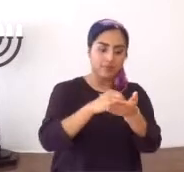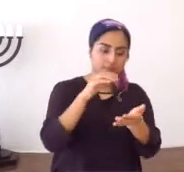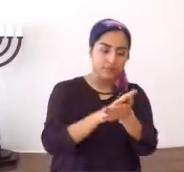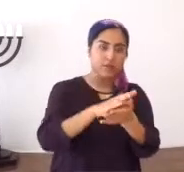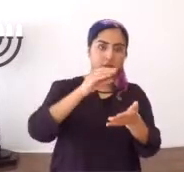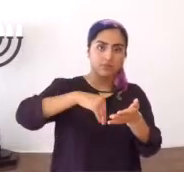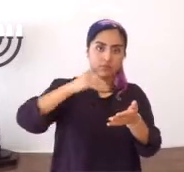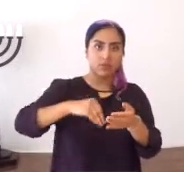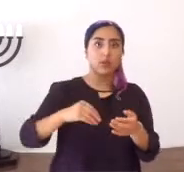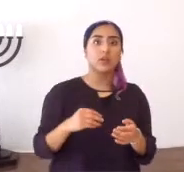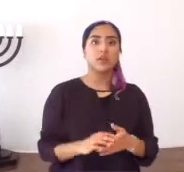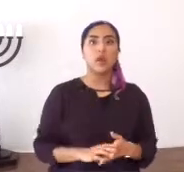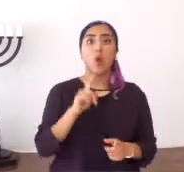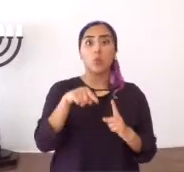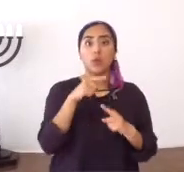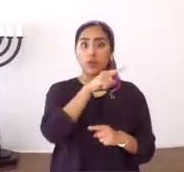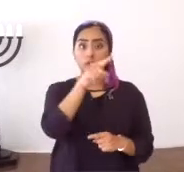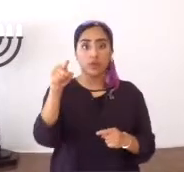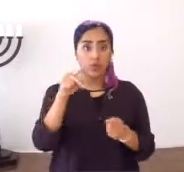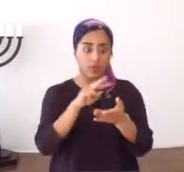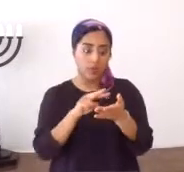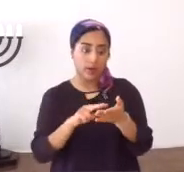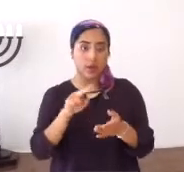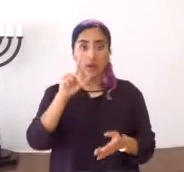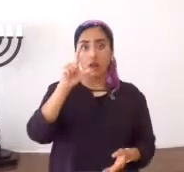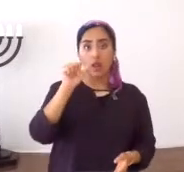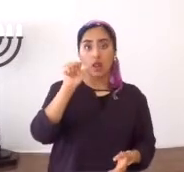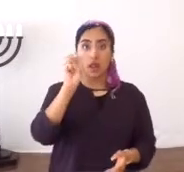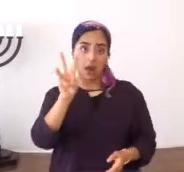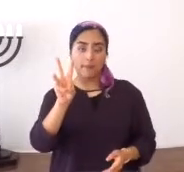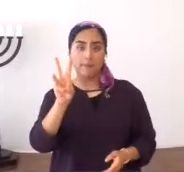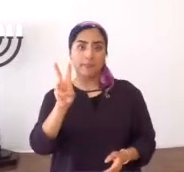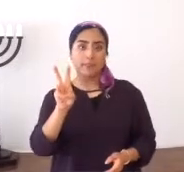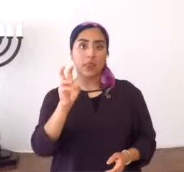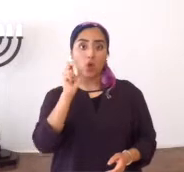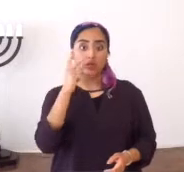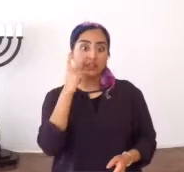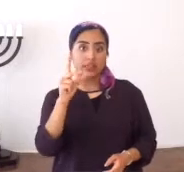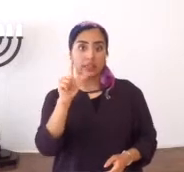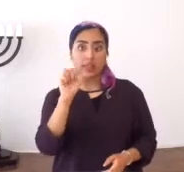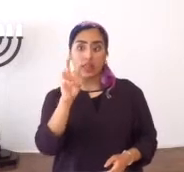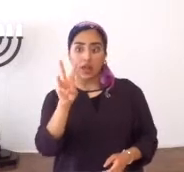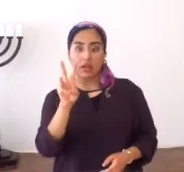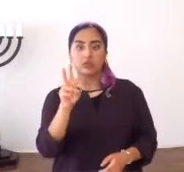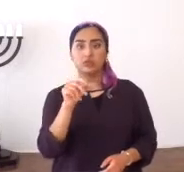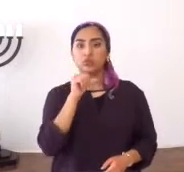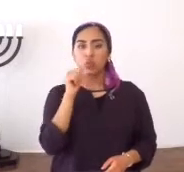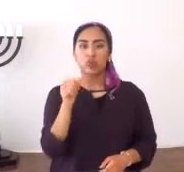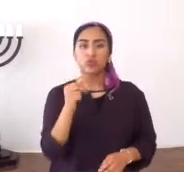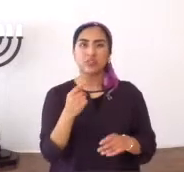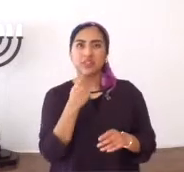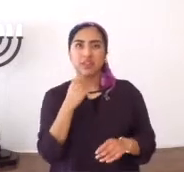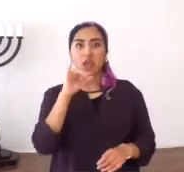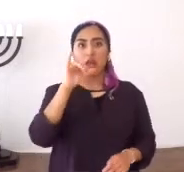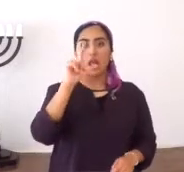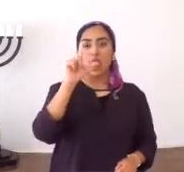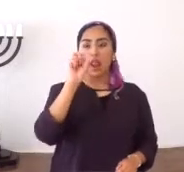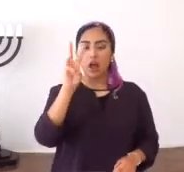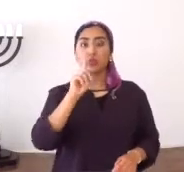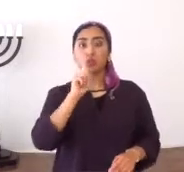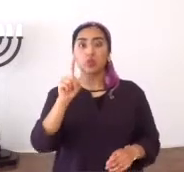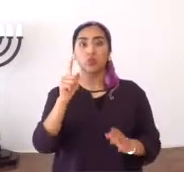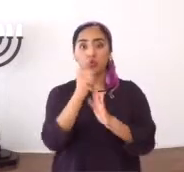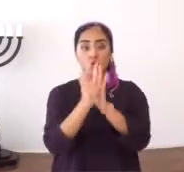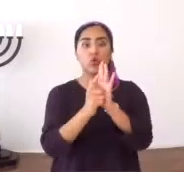y en los profetas, están escritas, cada vez que usted lea ley, ya no, o vea ley, ya no lo vea, no lo